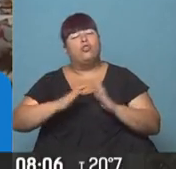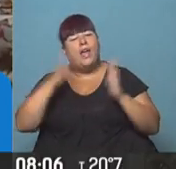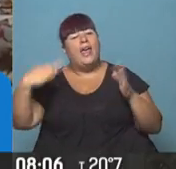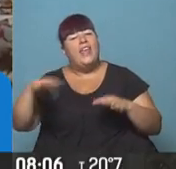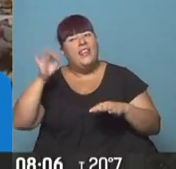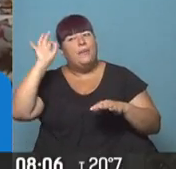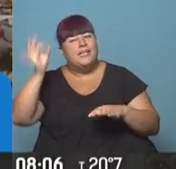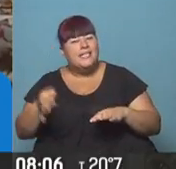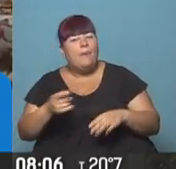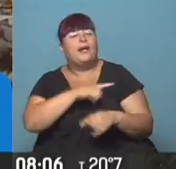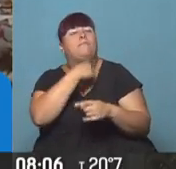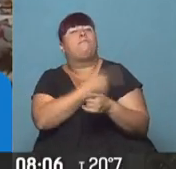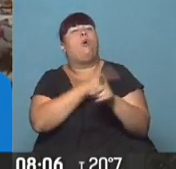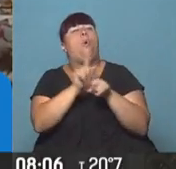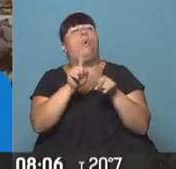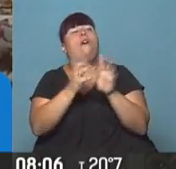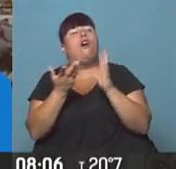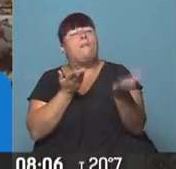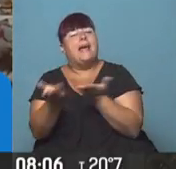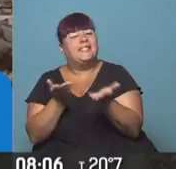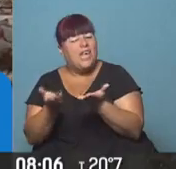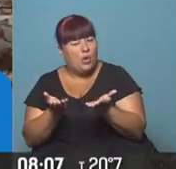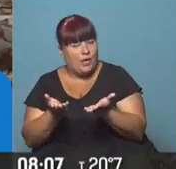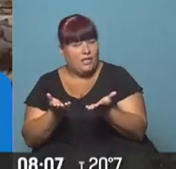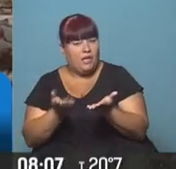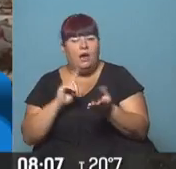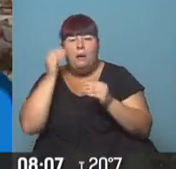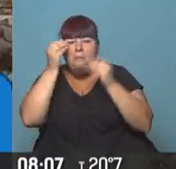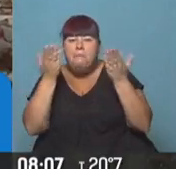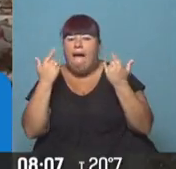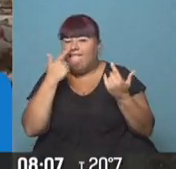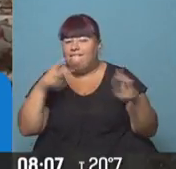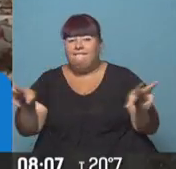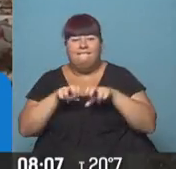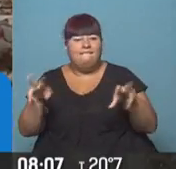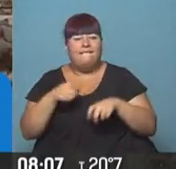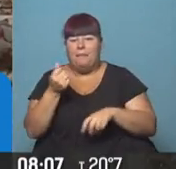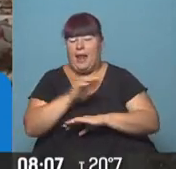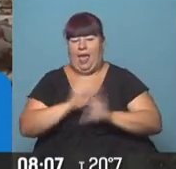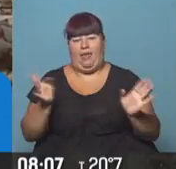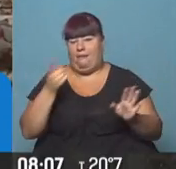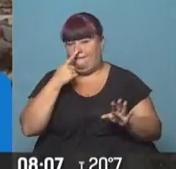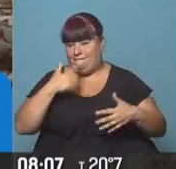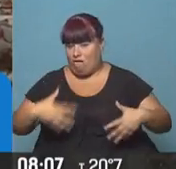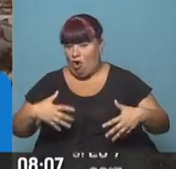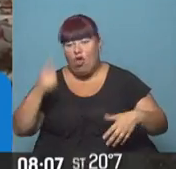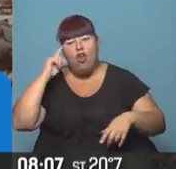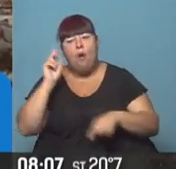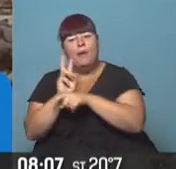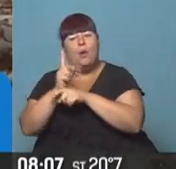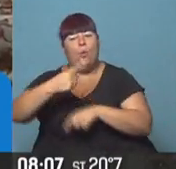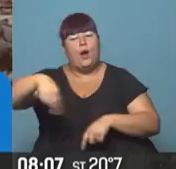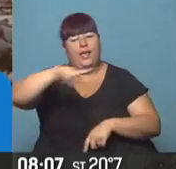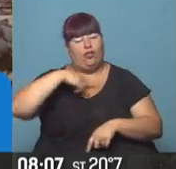debían entender el poder como un servicio estaban más preocupados por beneficiarse a sí mismos que por cuidarnos.